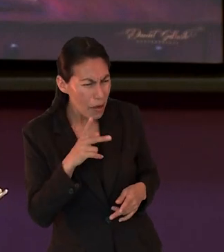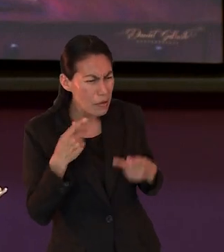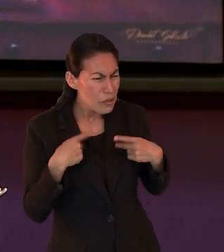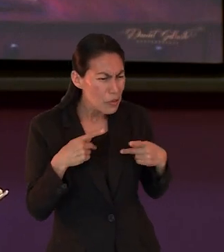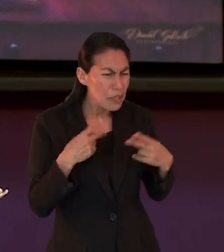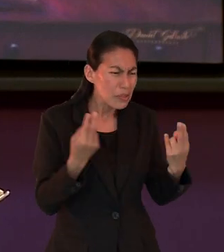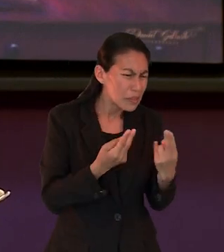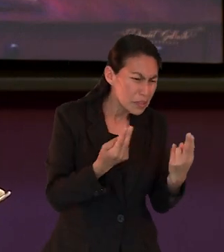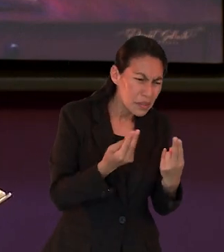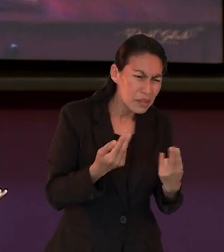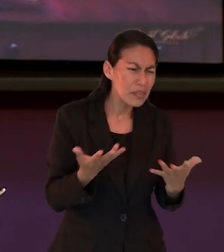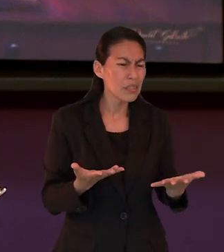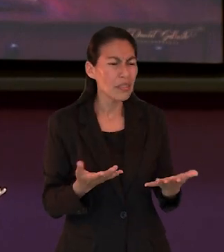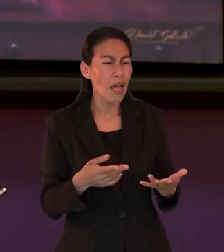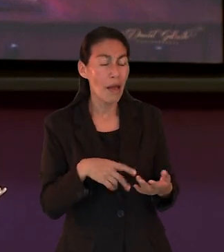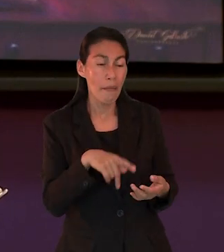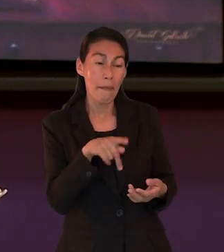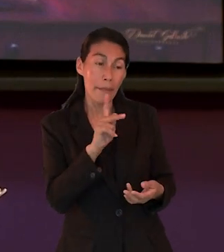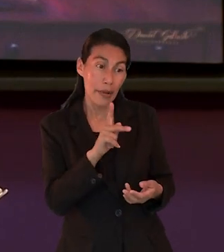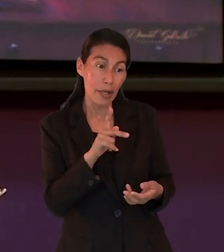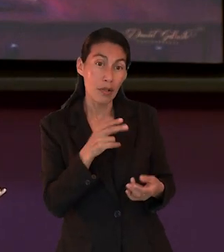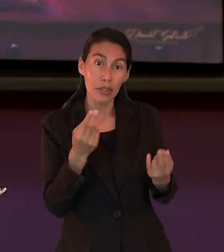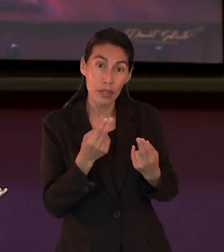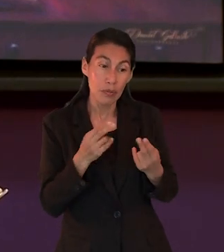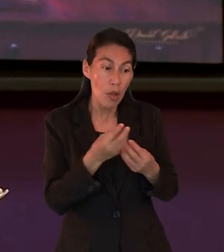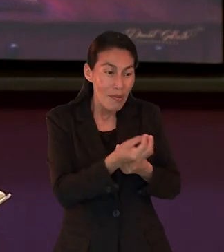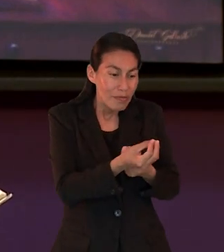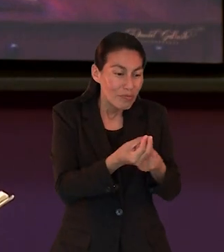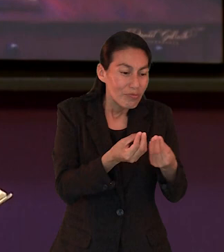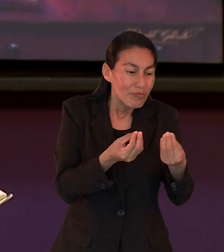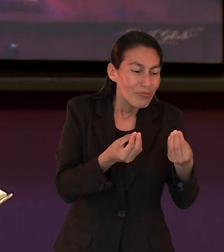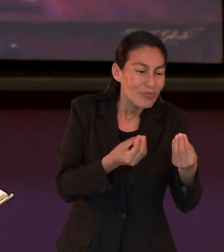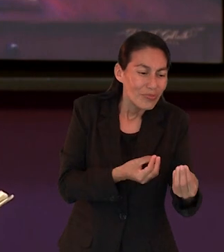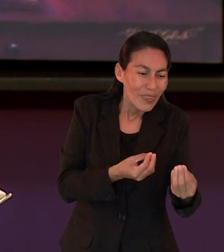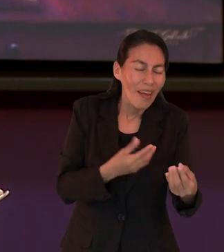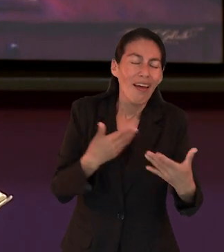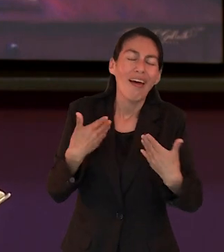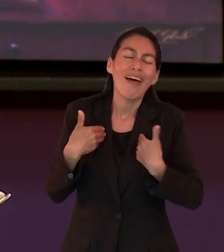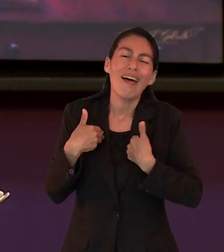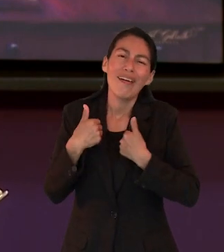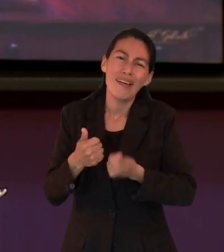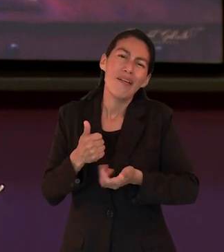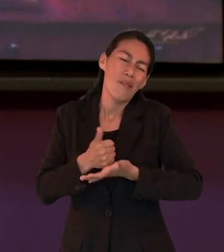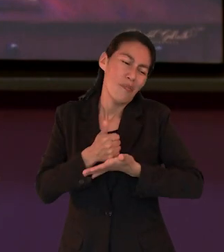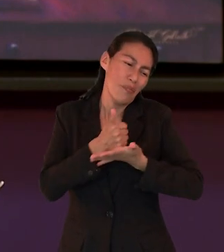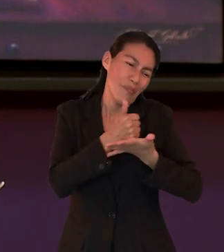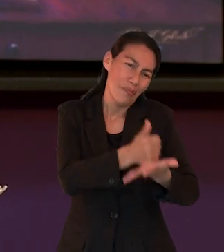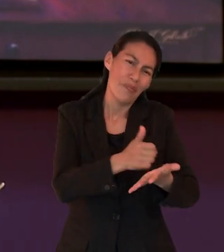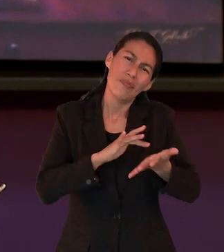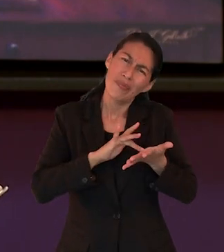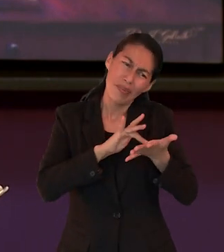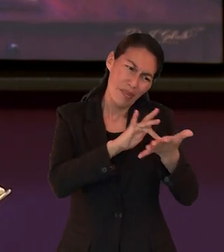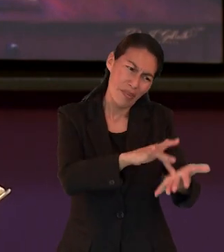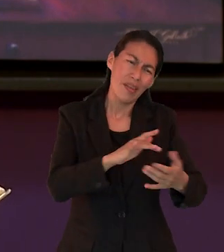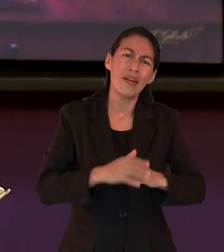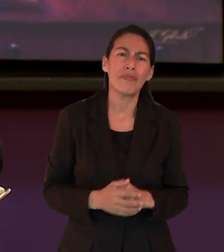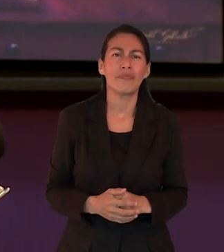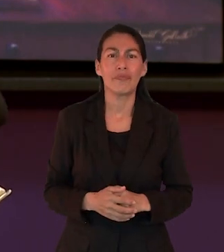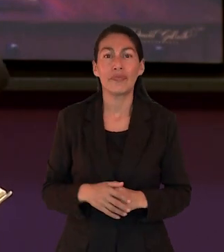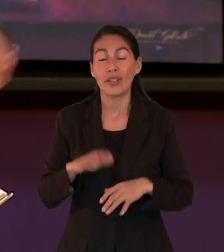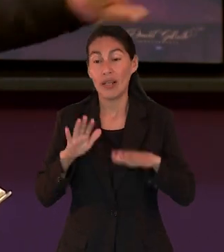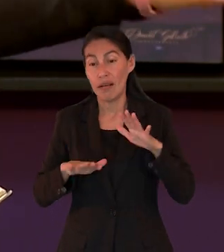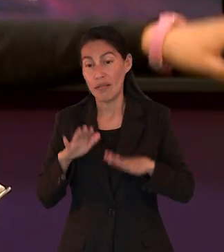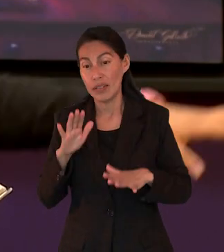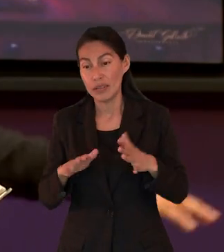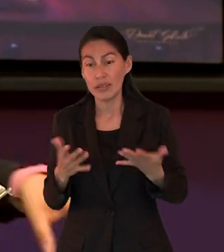como mencionaba el pastor, también son necesidades espirituales. Ir un poquito más allá y no solamente enfocarnos, quizá, en